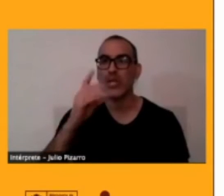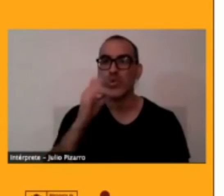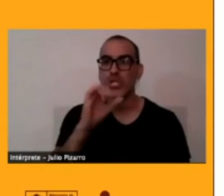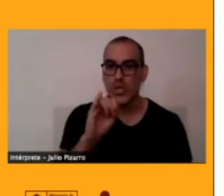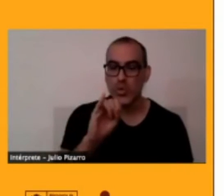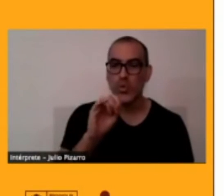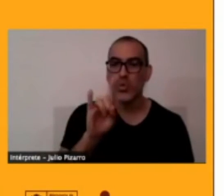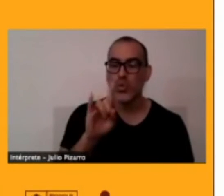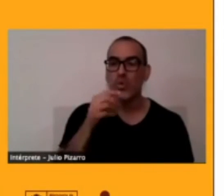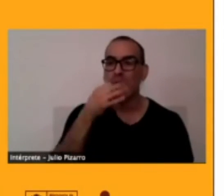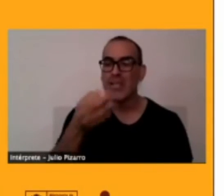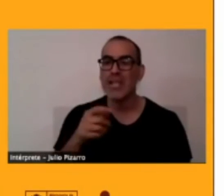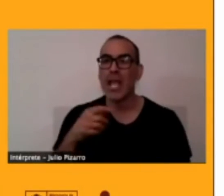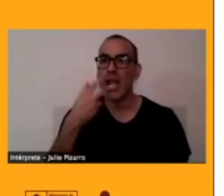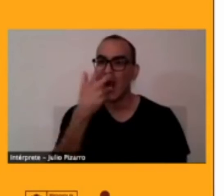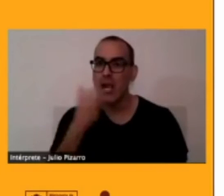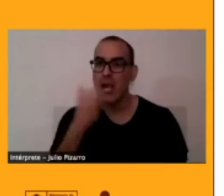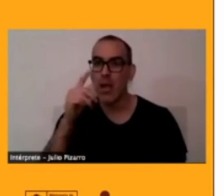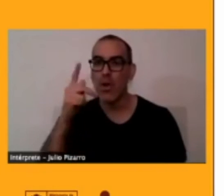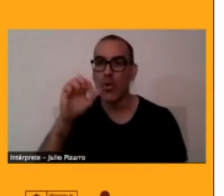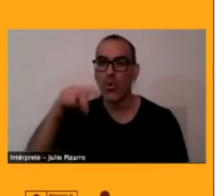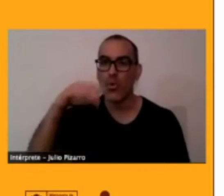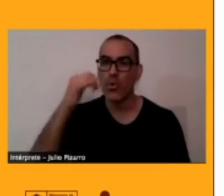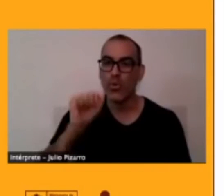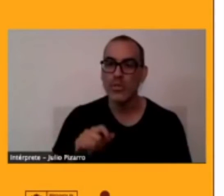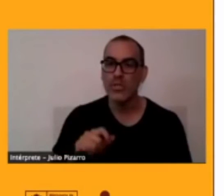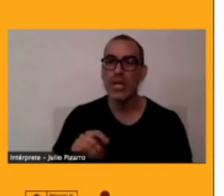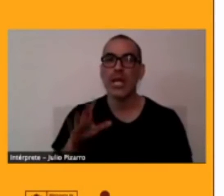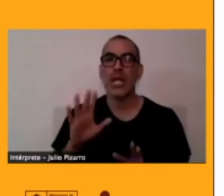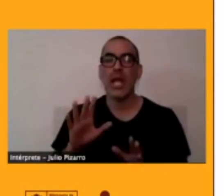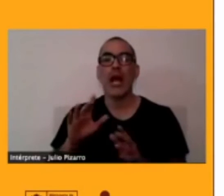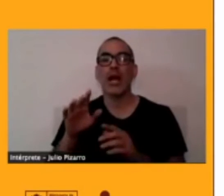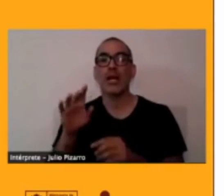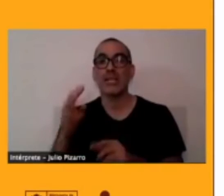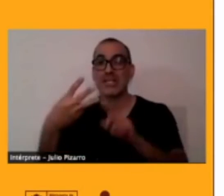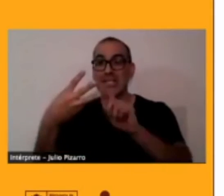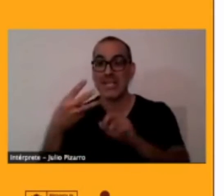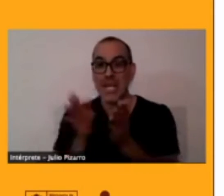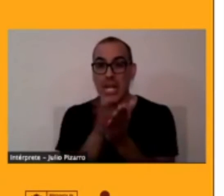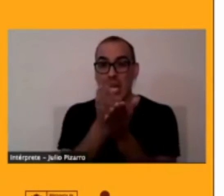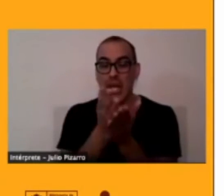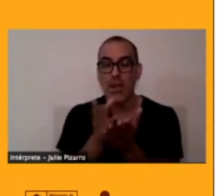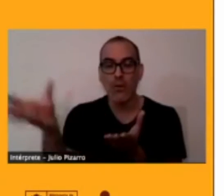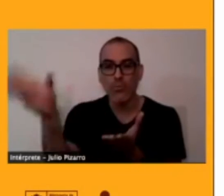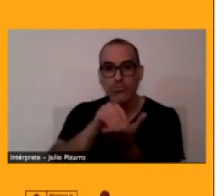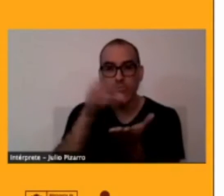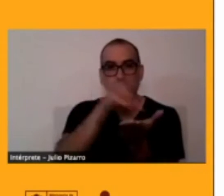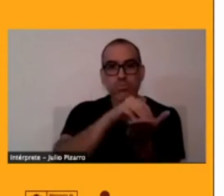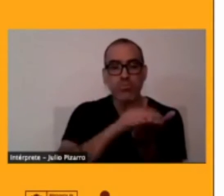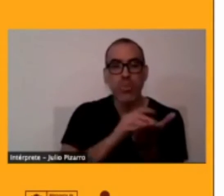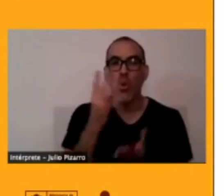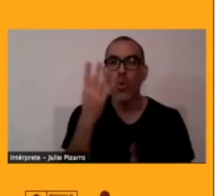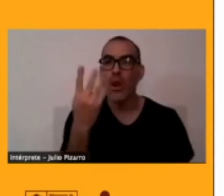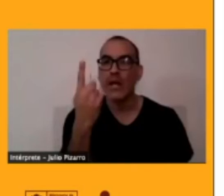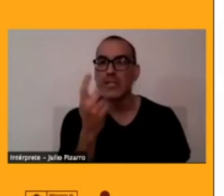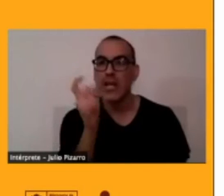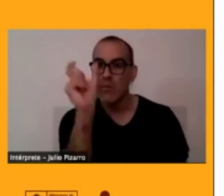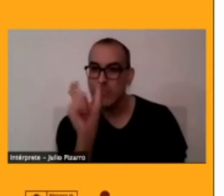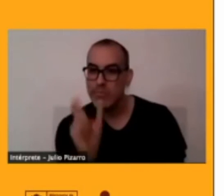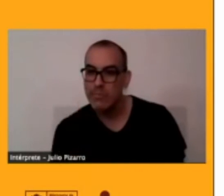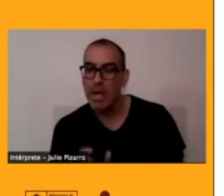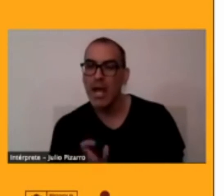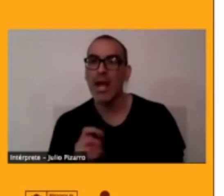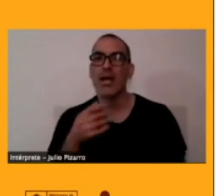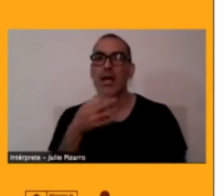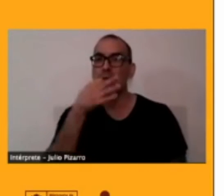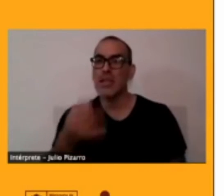recoge 41 vocablos y nos informa que en esa época hay 200 hablantes en el territorio